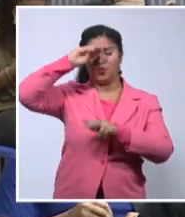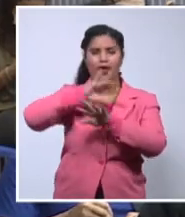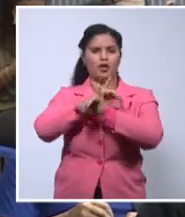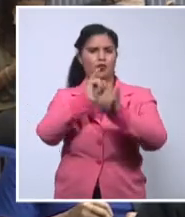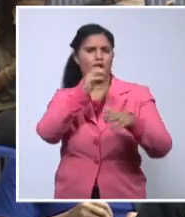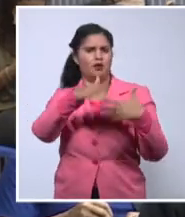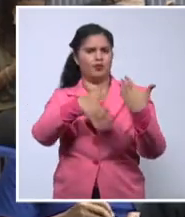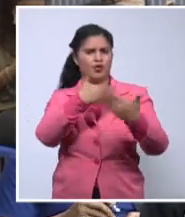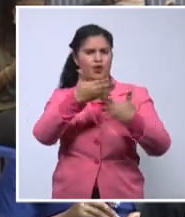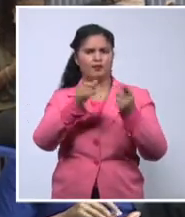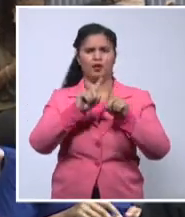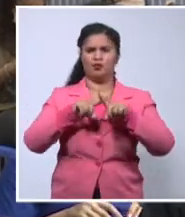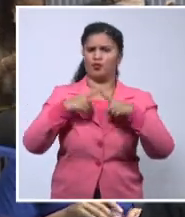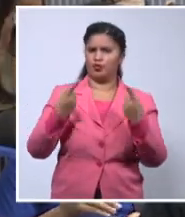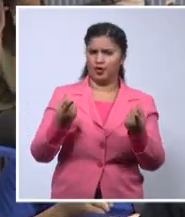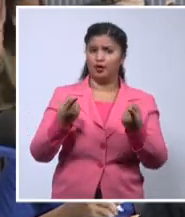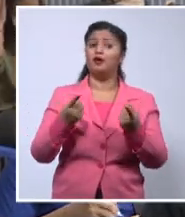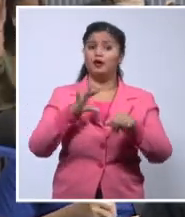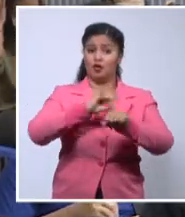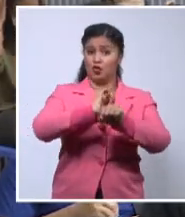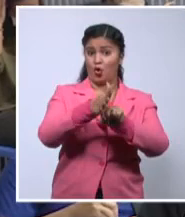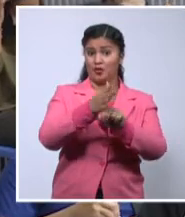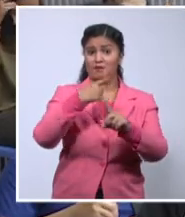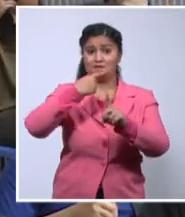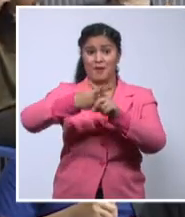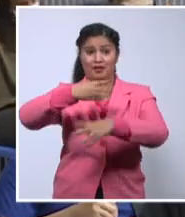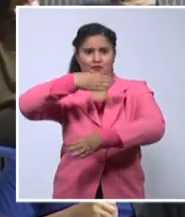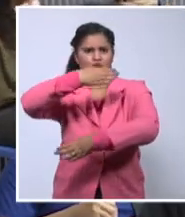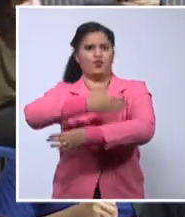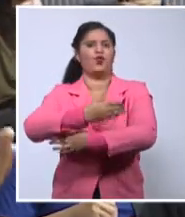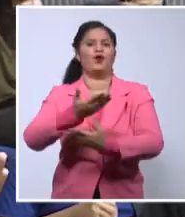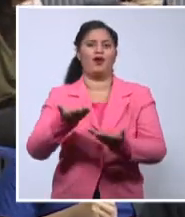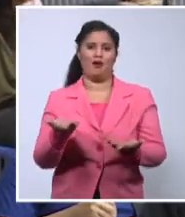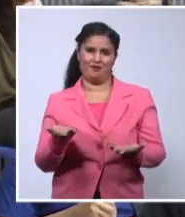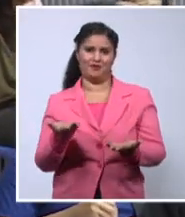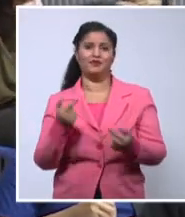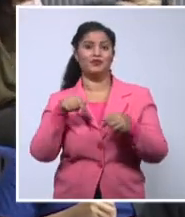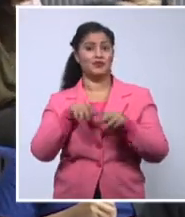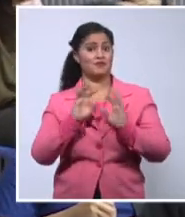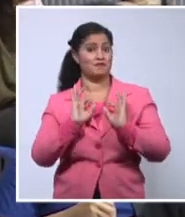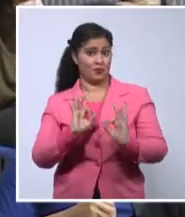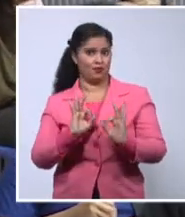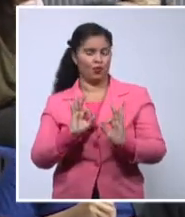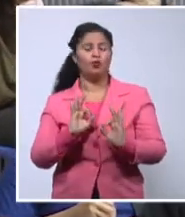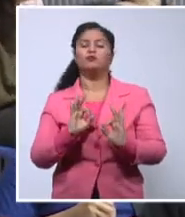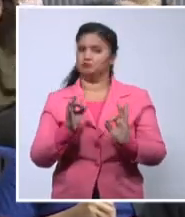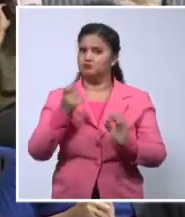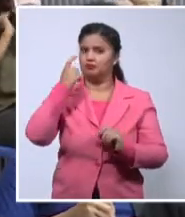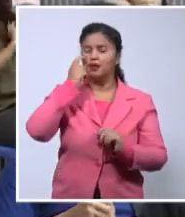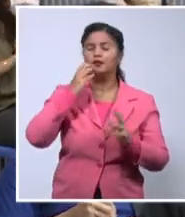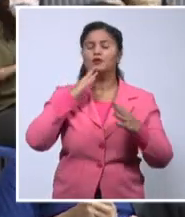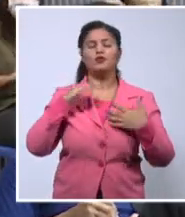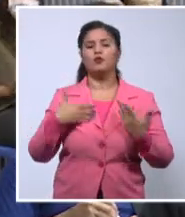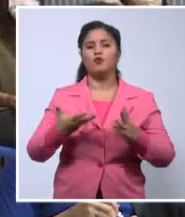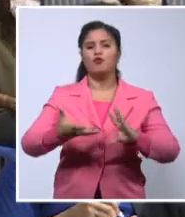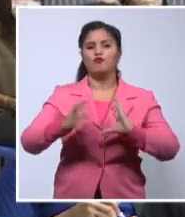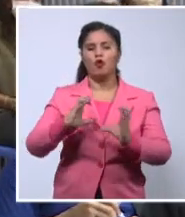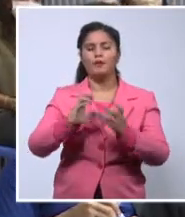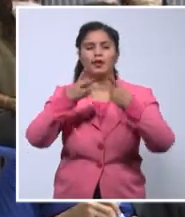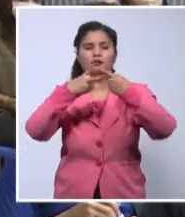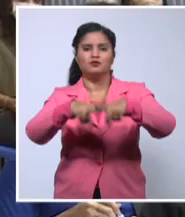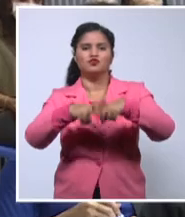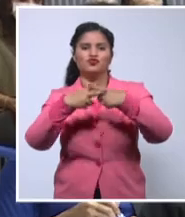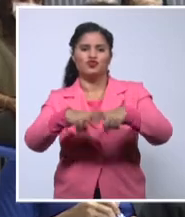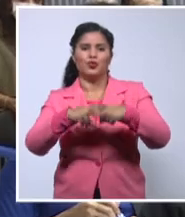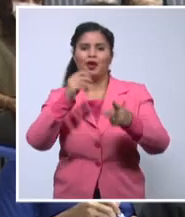presiones en lo externo. Y eso pesa y de alguna forma determina y condiciona el diálogo que estamos teniendo. Entonces, no podemos perder de